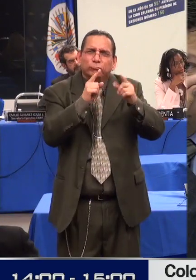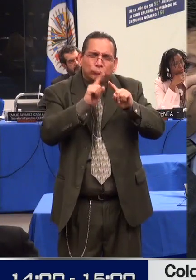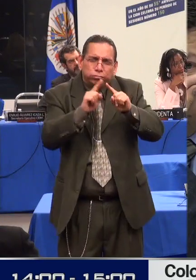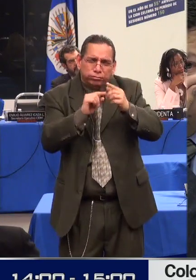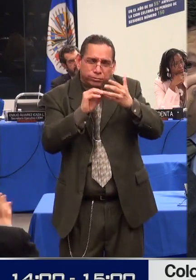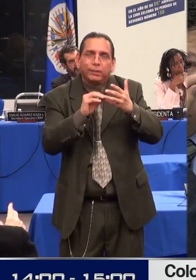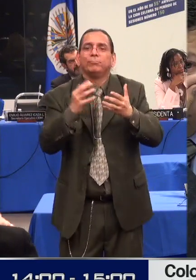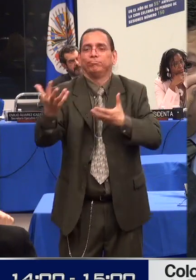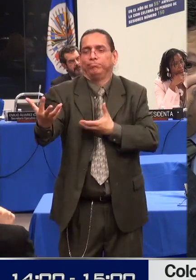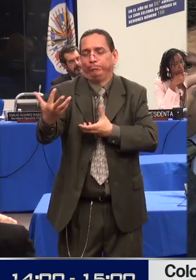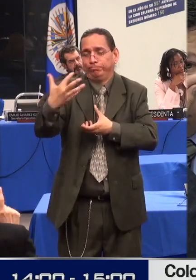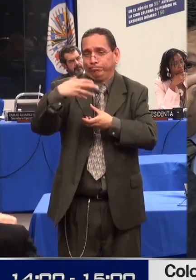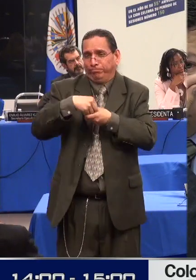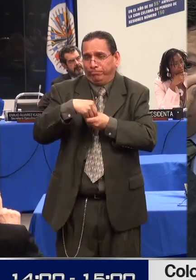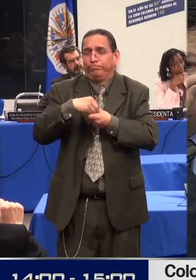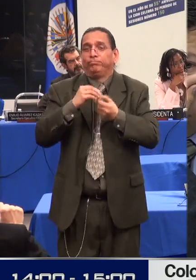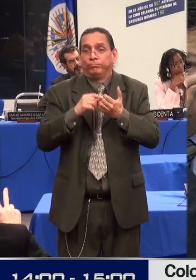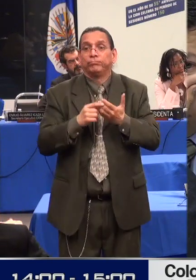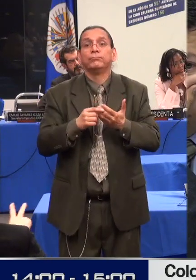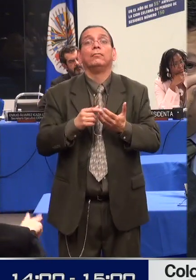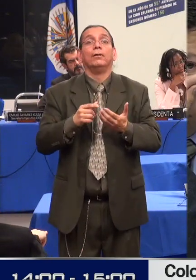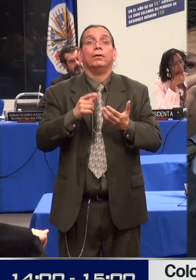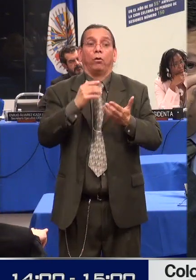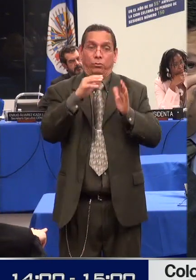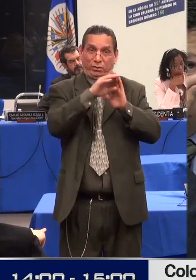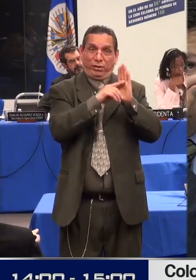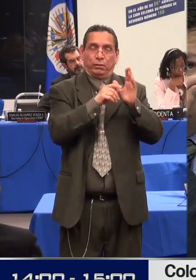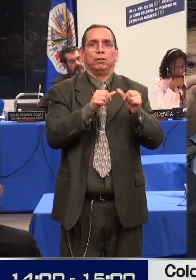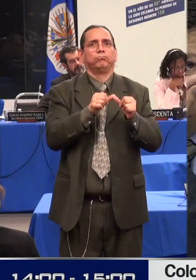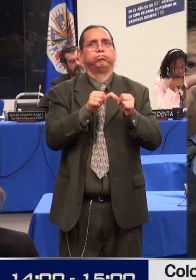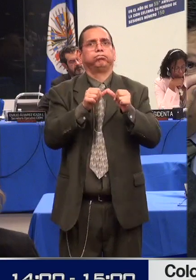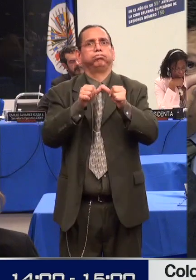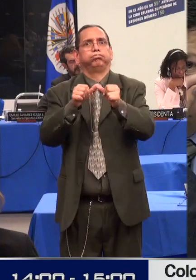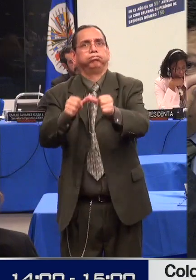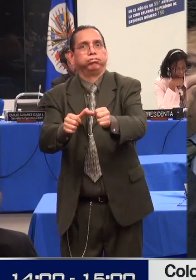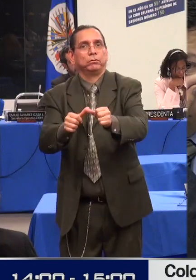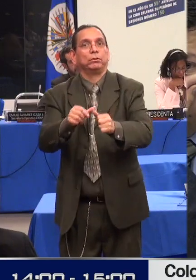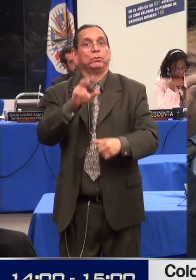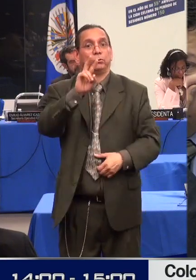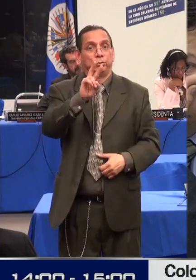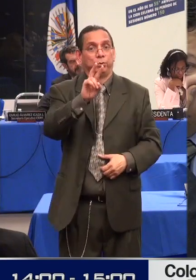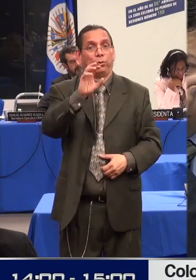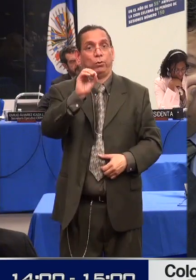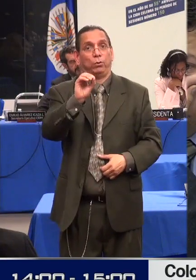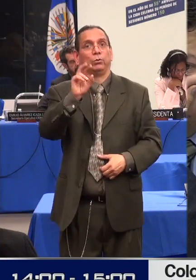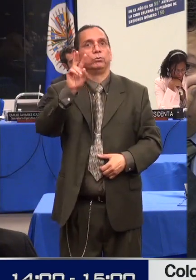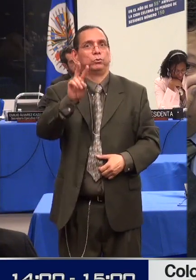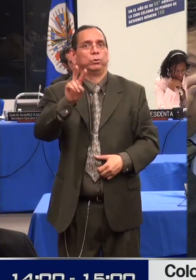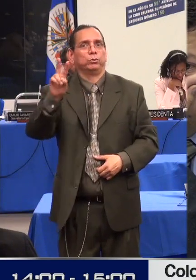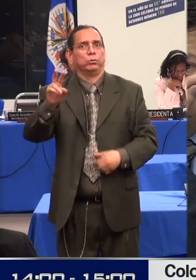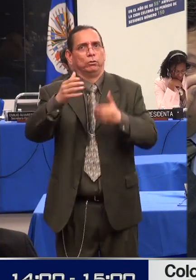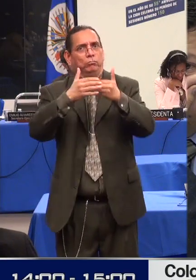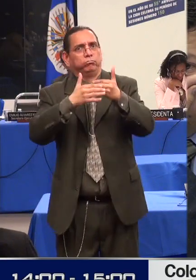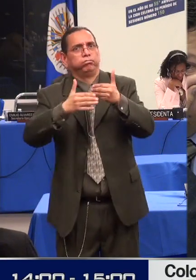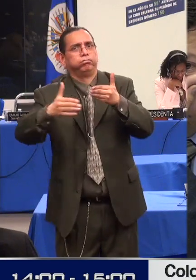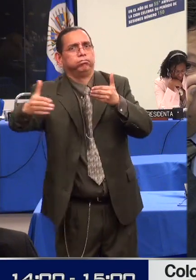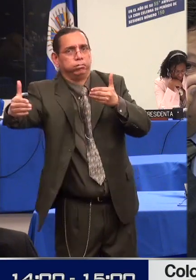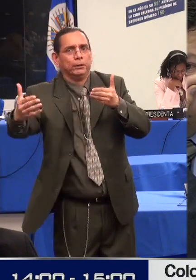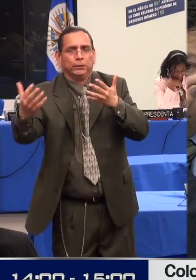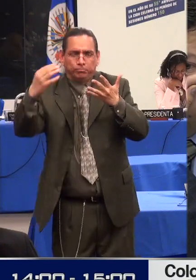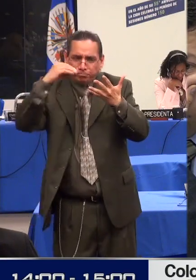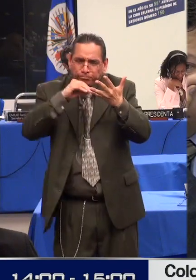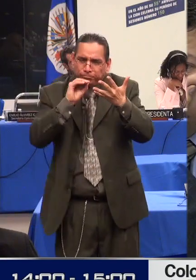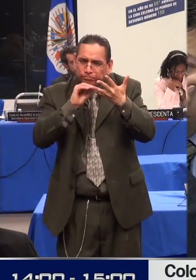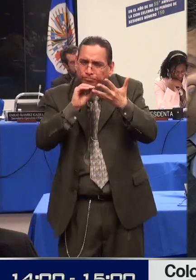dentro de su plan de acción para la implementación de las medidas a adoptar frente a unas variables que fueron identificadas en un amplio proceso de